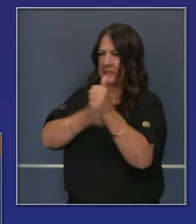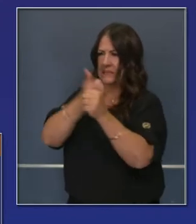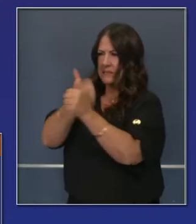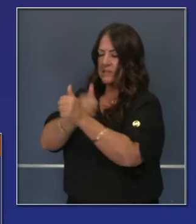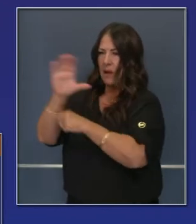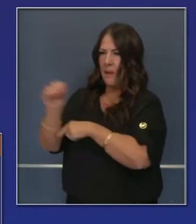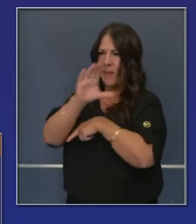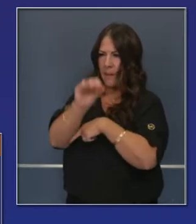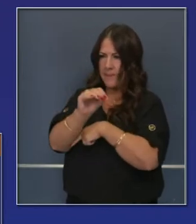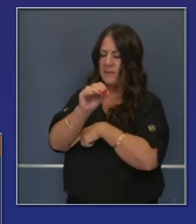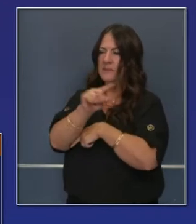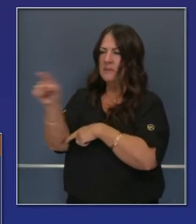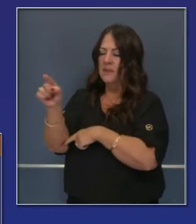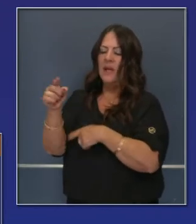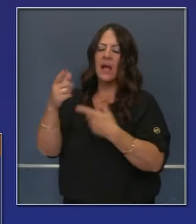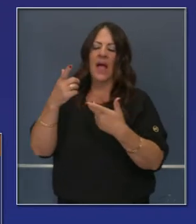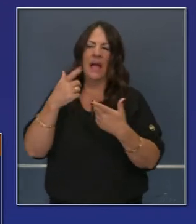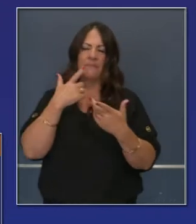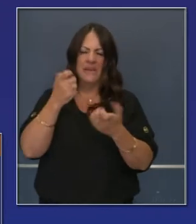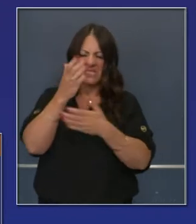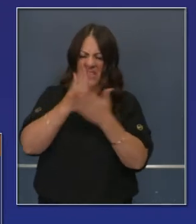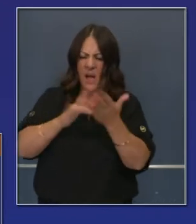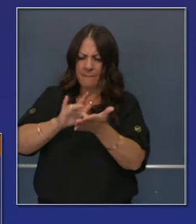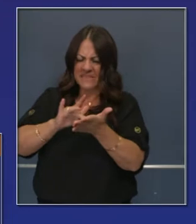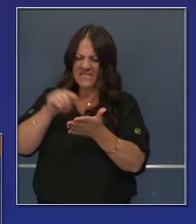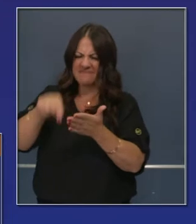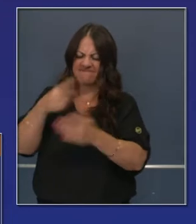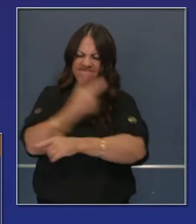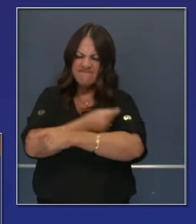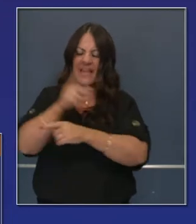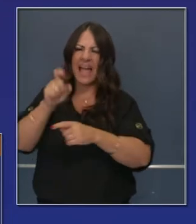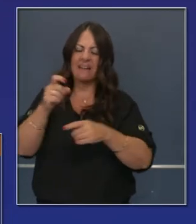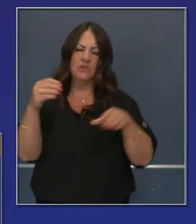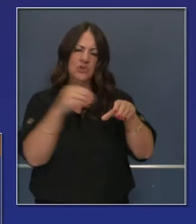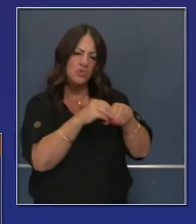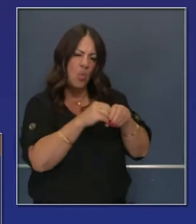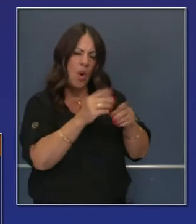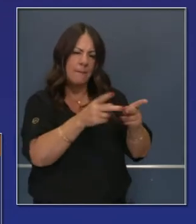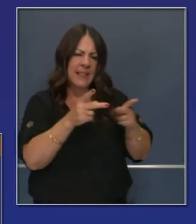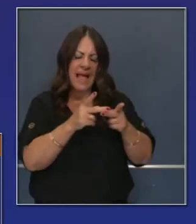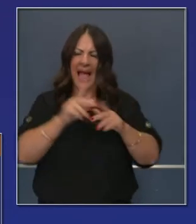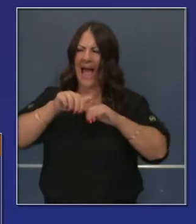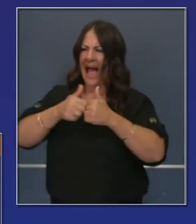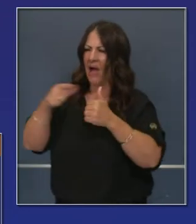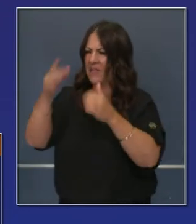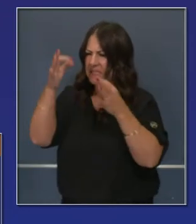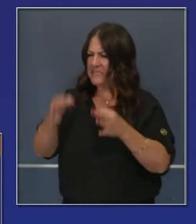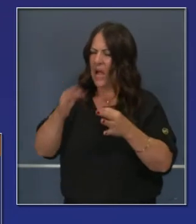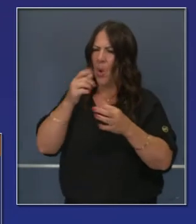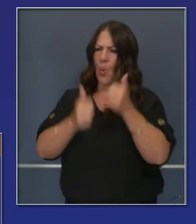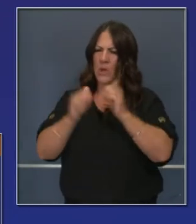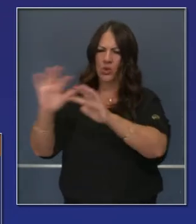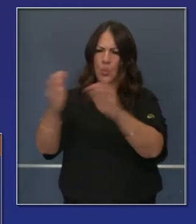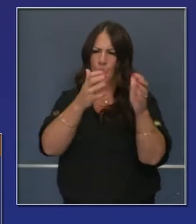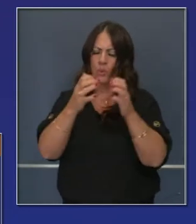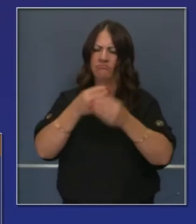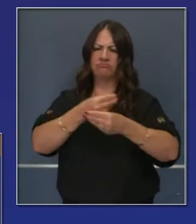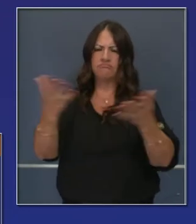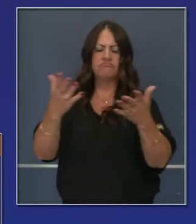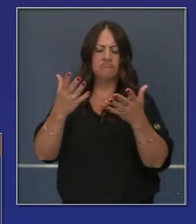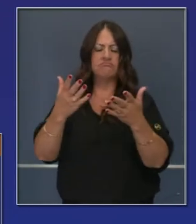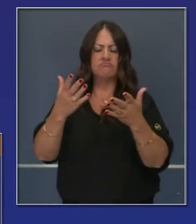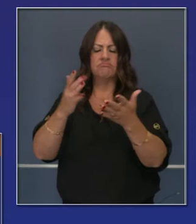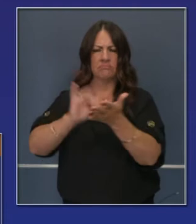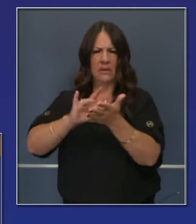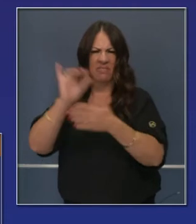compañía y con sus vacunas que requieren diferente almacenamiento, diferente distribución y estrategias y planes. Y eso